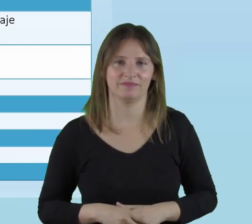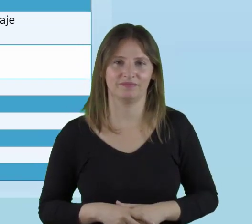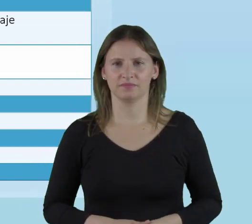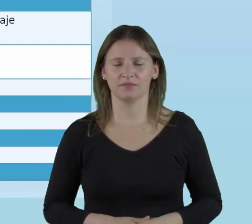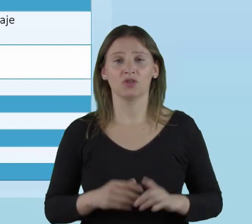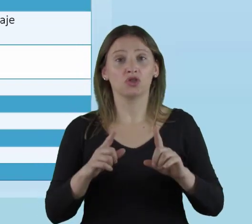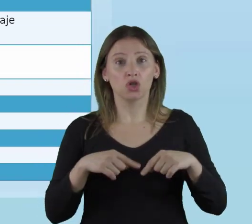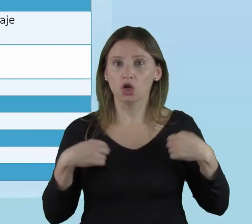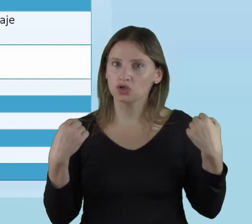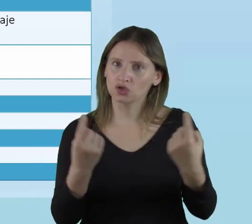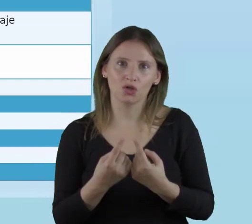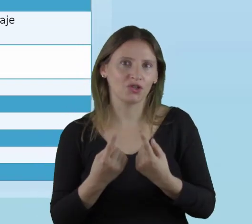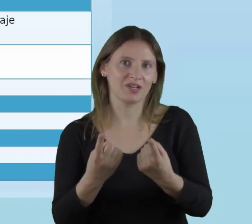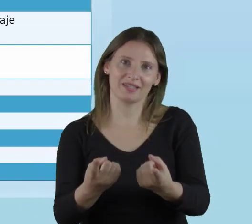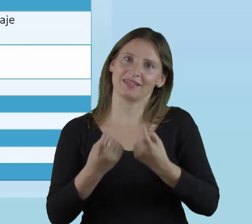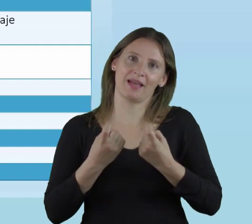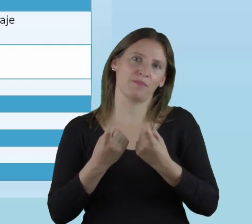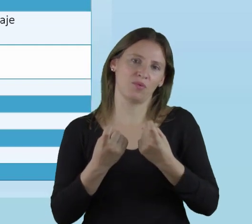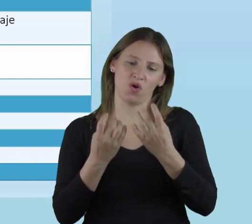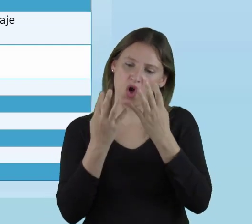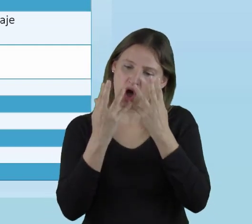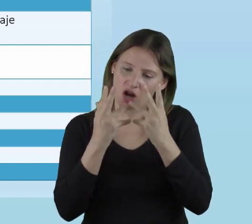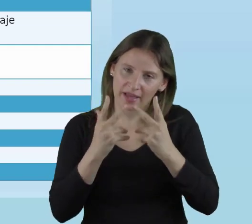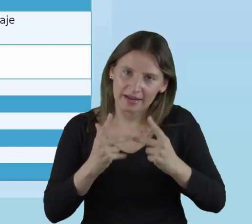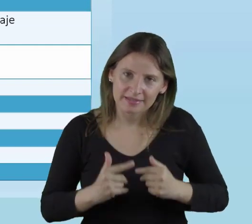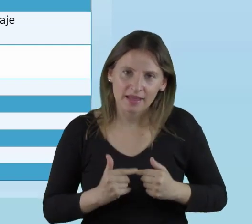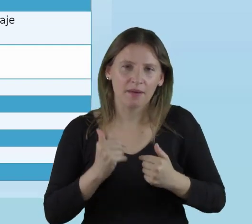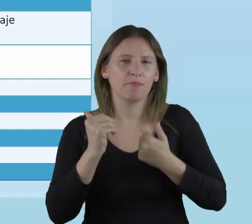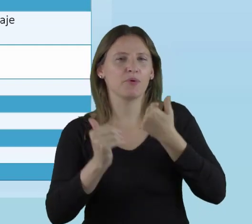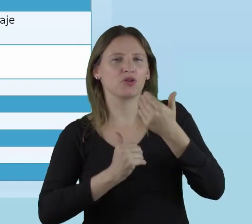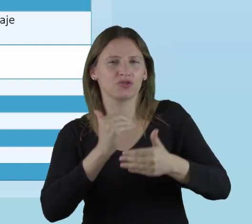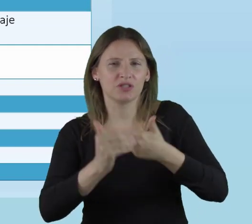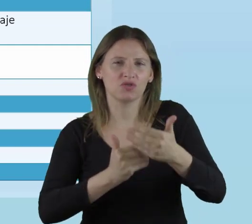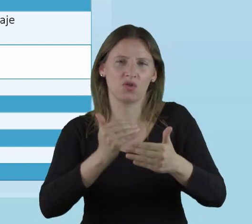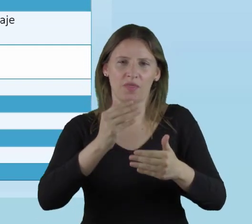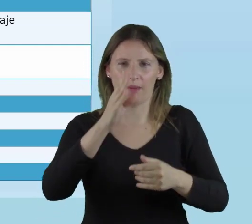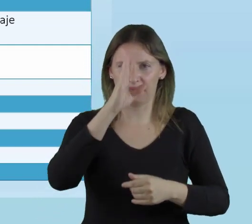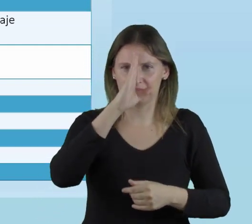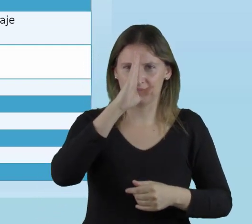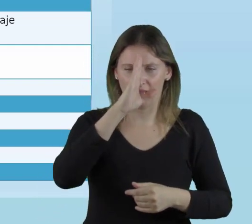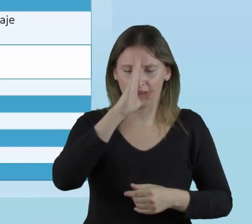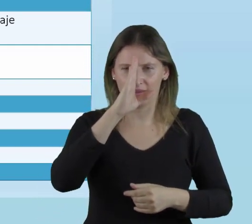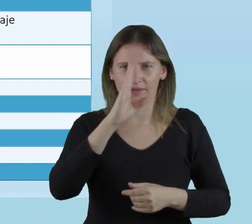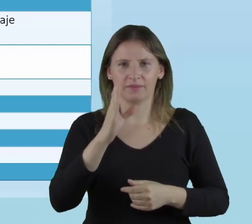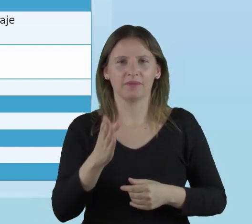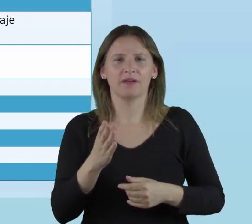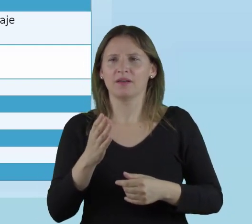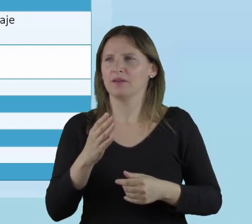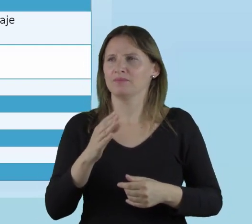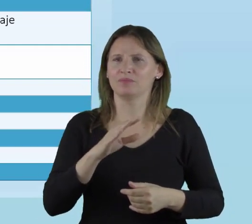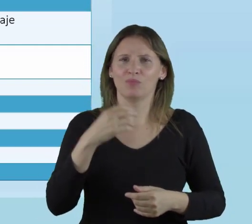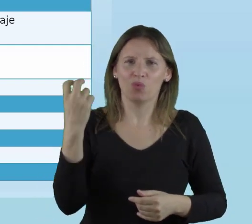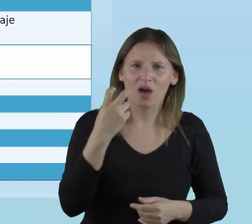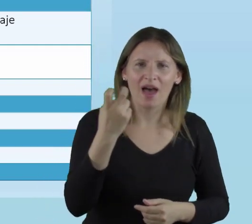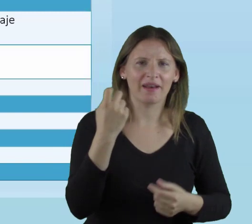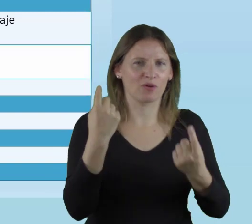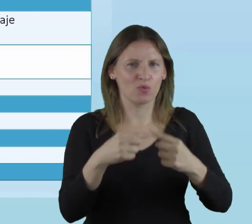Tenemos que orquestar el proceso de aprendizaje.